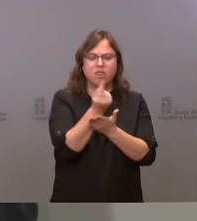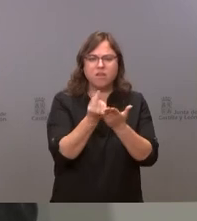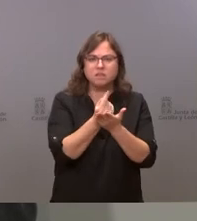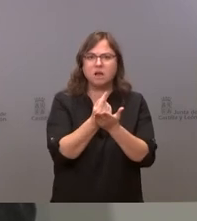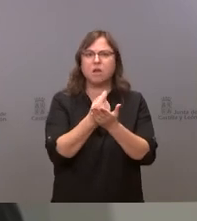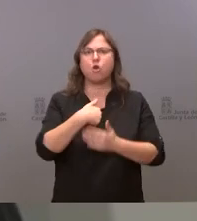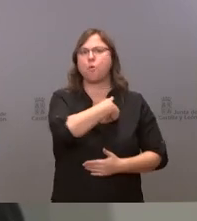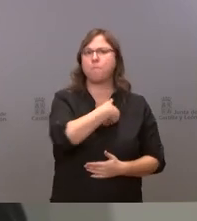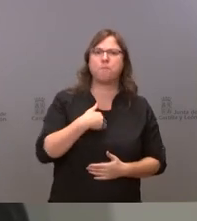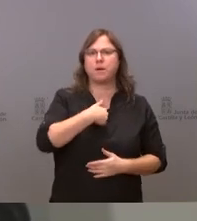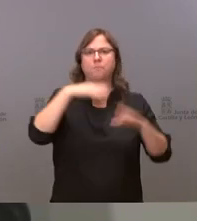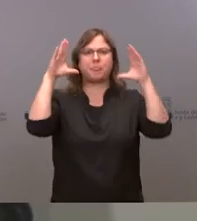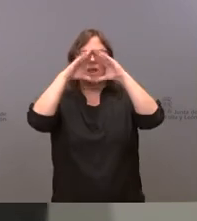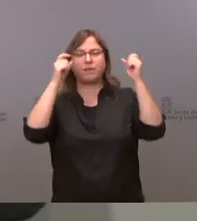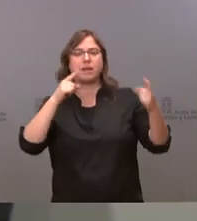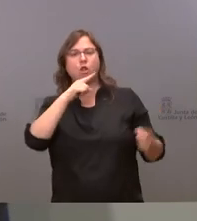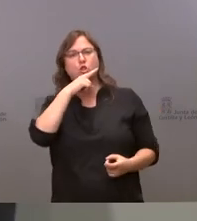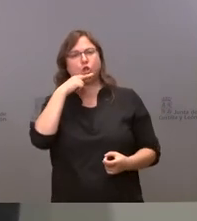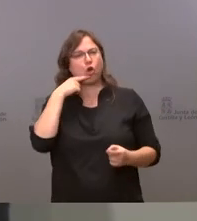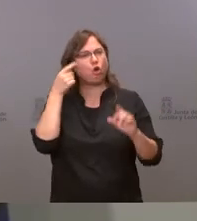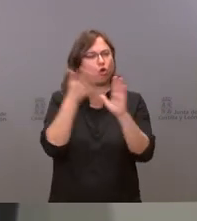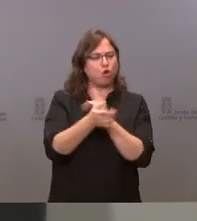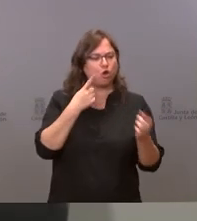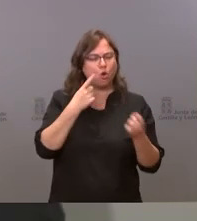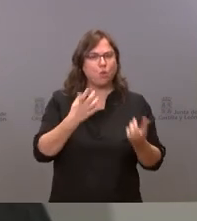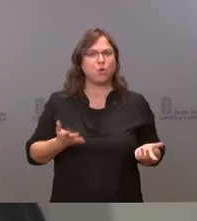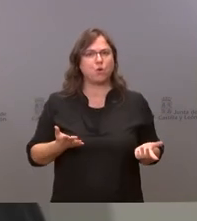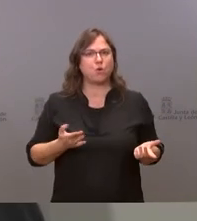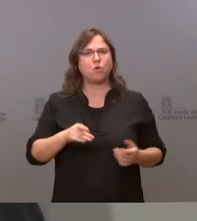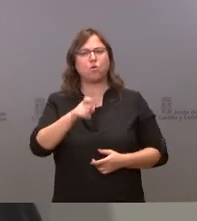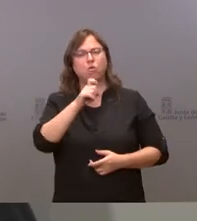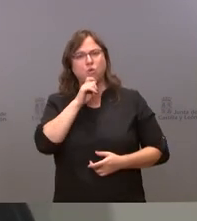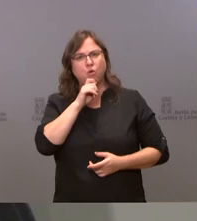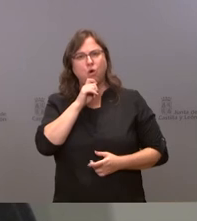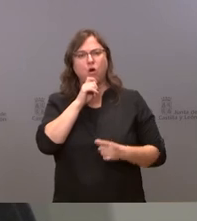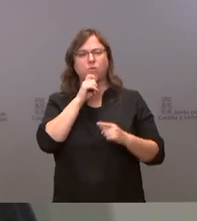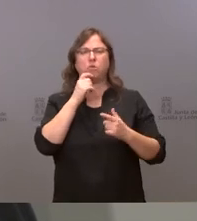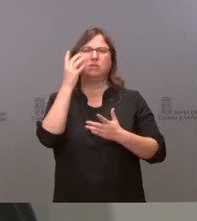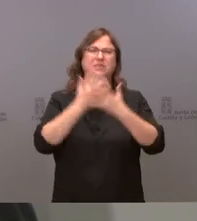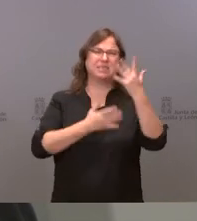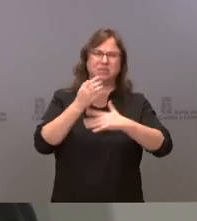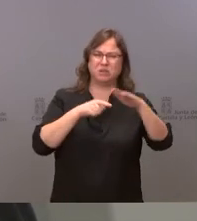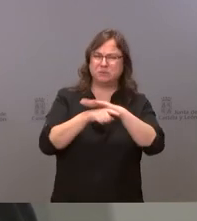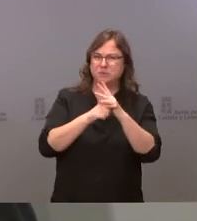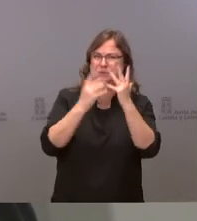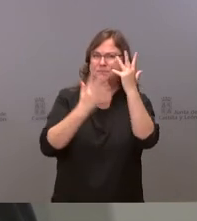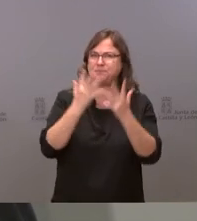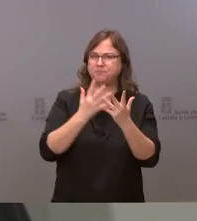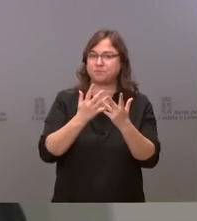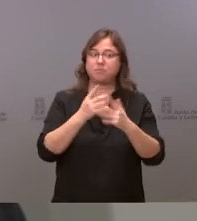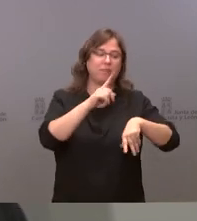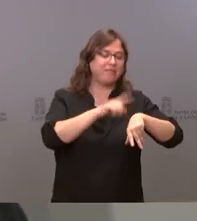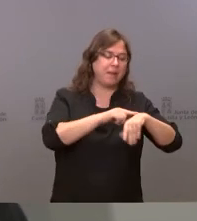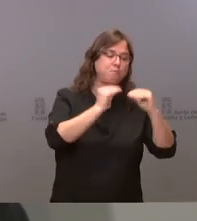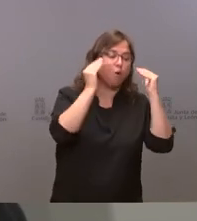enfermería para el control del dolor crónico diseñando cómo simplificamos los trámites administrativos para que nuestros facultativos puedan dedicar